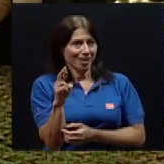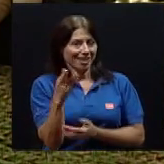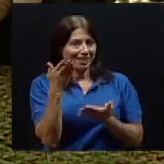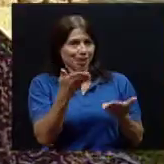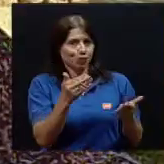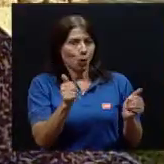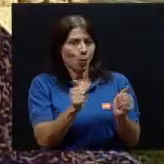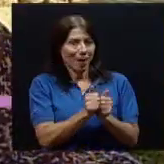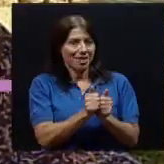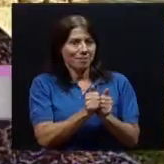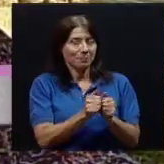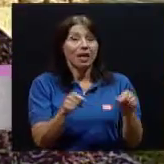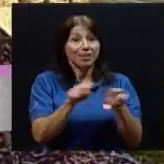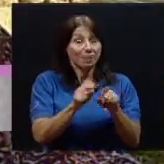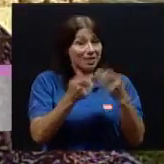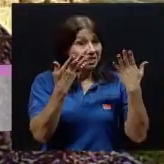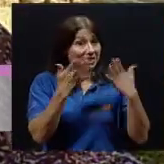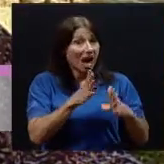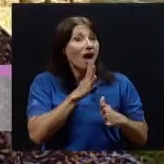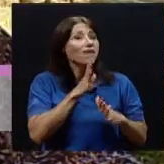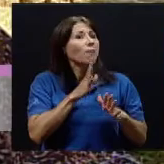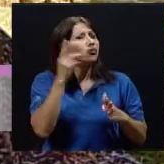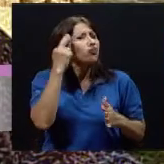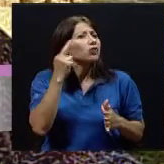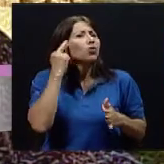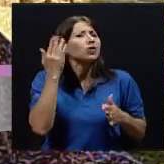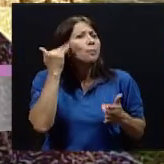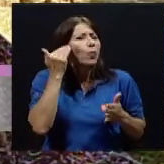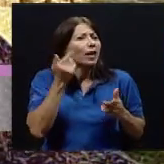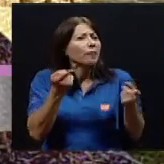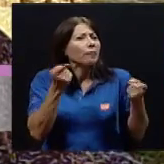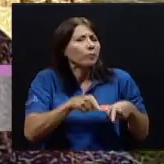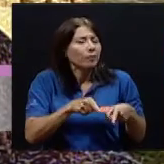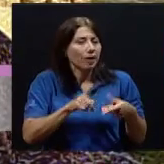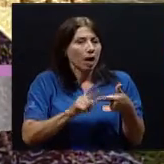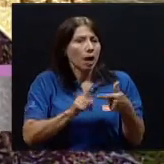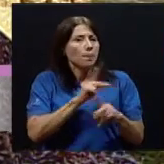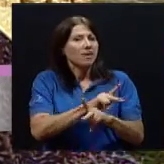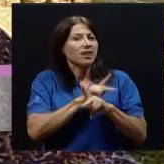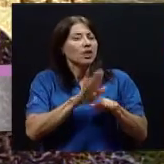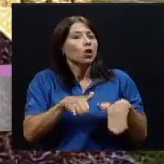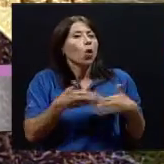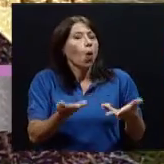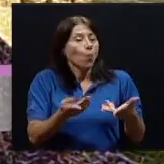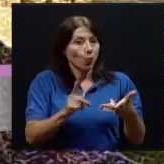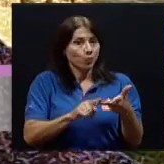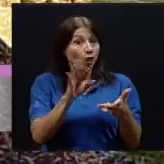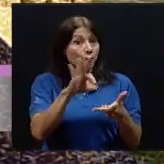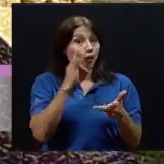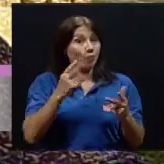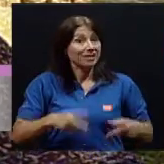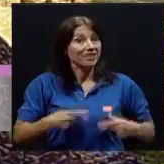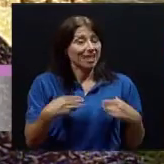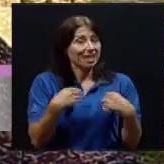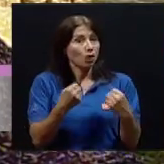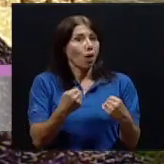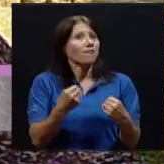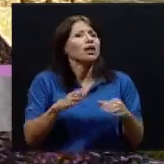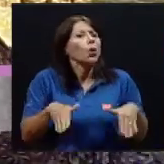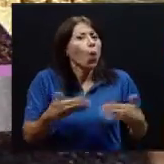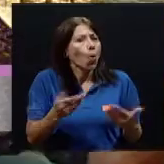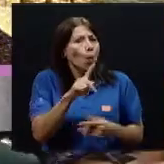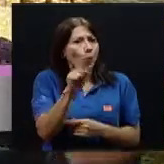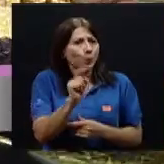las causas. También hemos hablado de cómo prevenirlo. Sería importante hablar ahora de los estilos de vida saludable, cómo incorporarlos a nuestra vida.